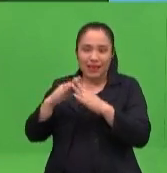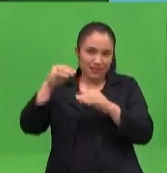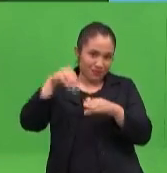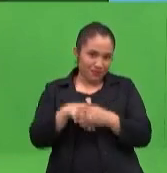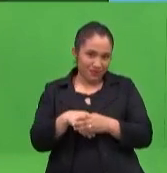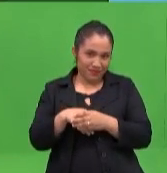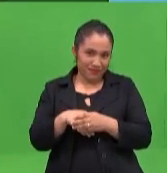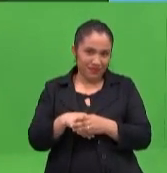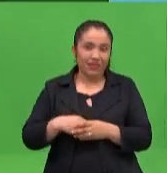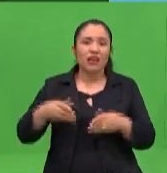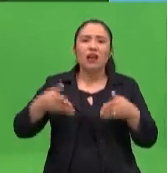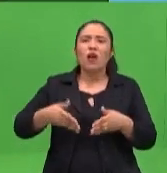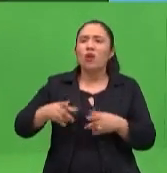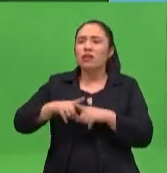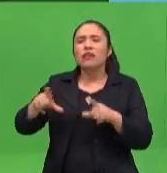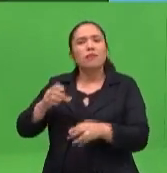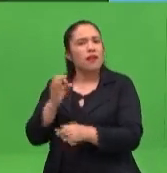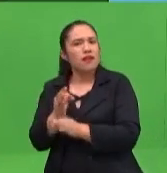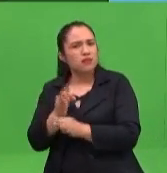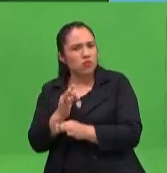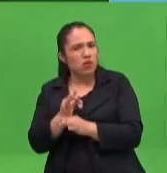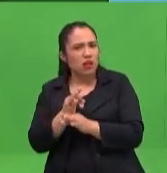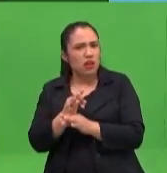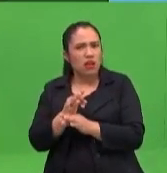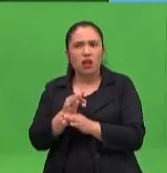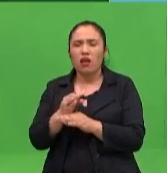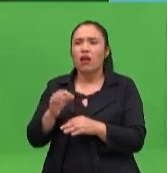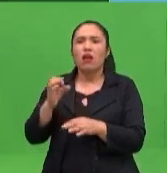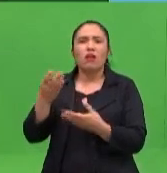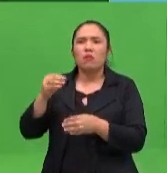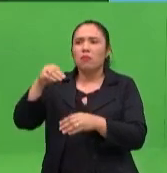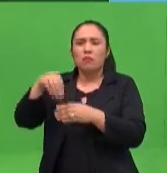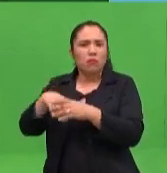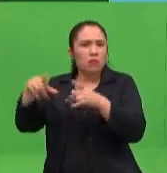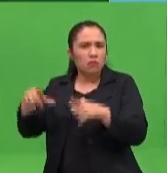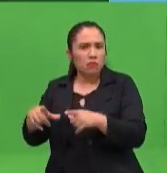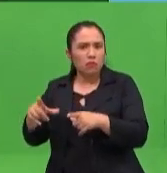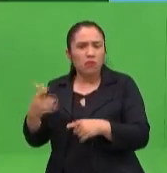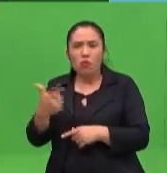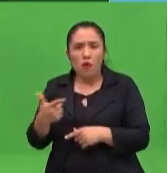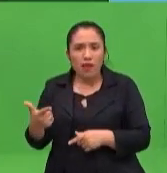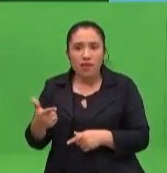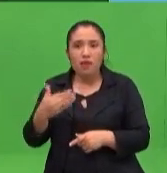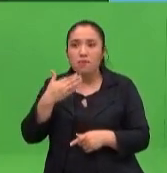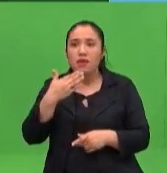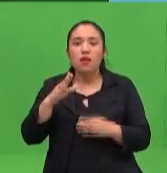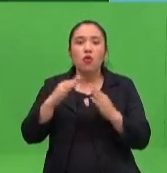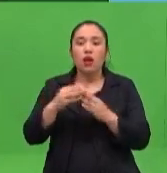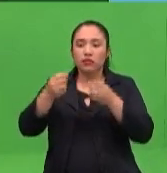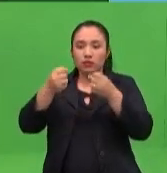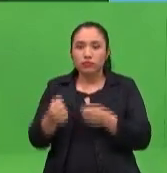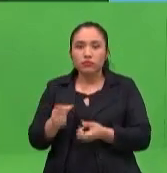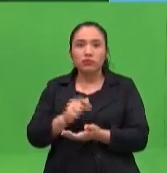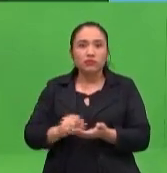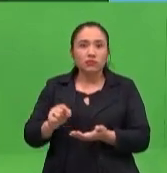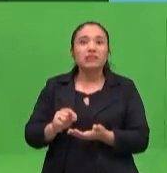son peores, ¿verdad? Son diferentes, incluso, quizá pueden incluso ser mejores porque tienen mucho más tiempo para